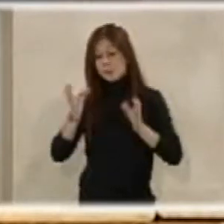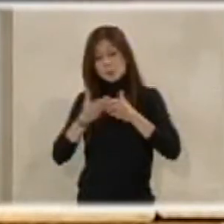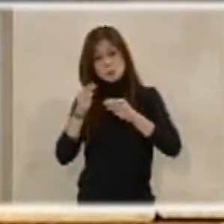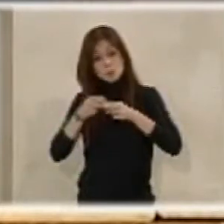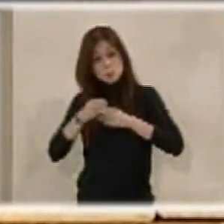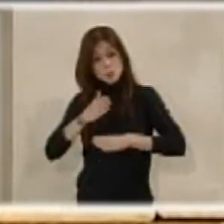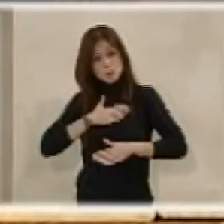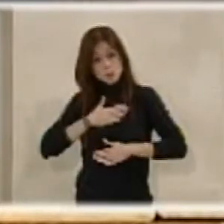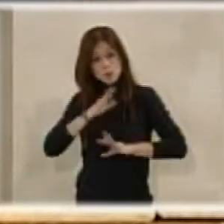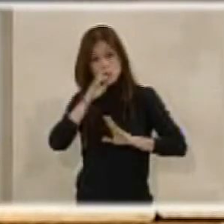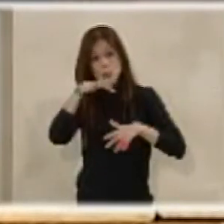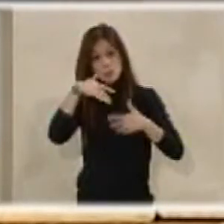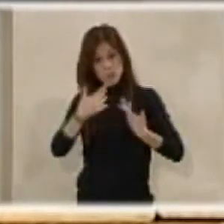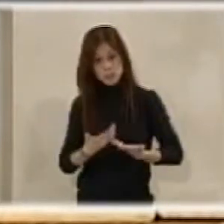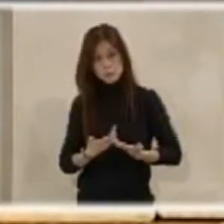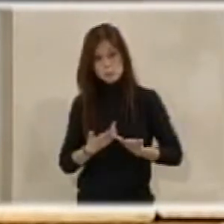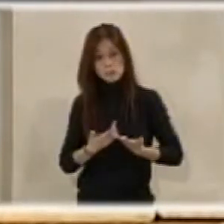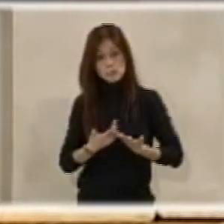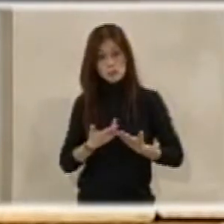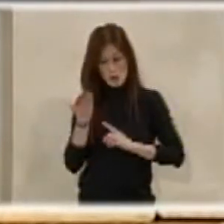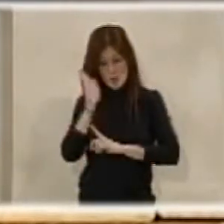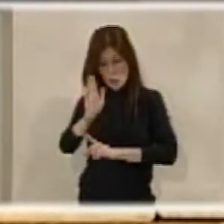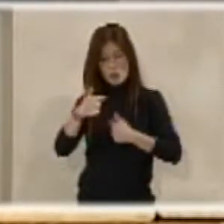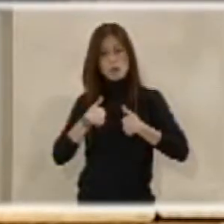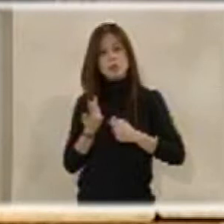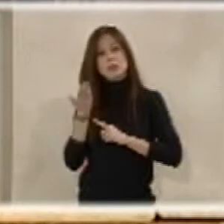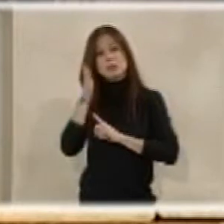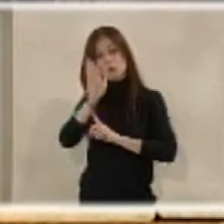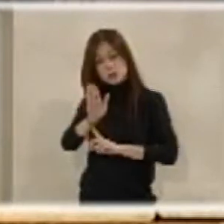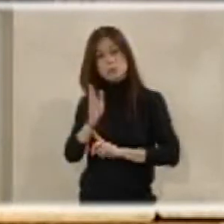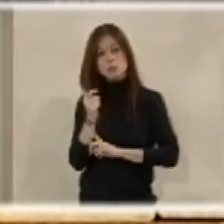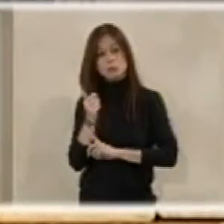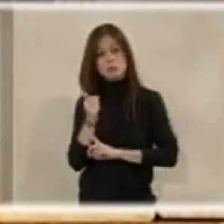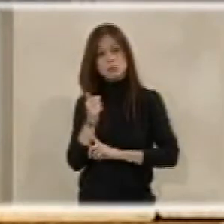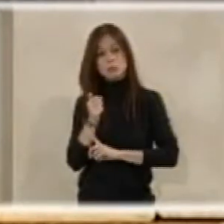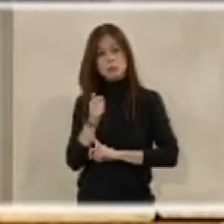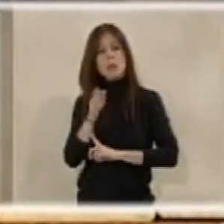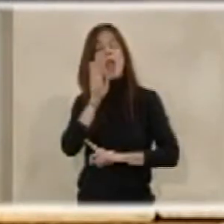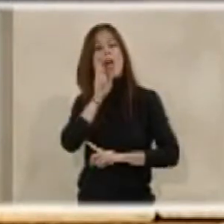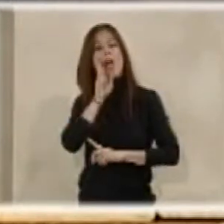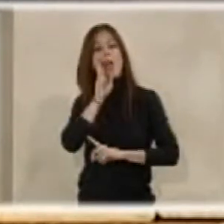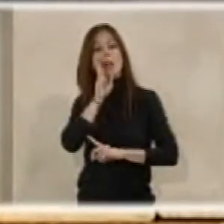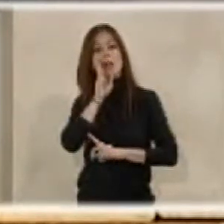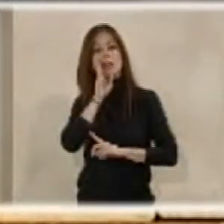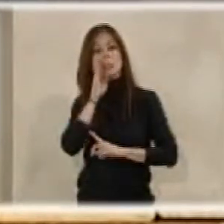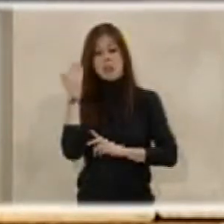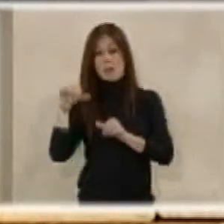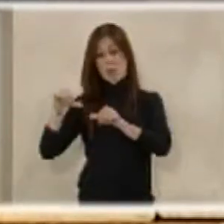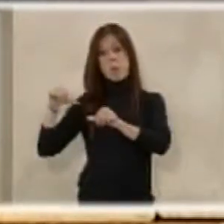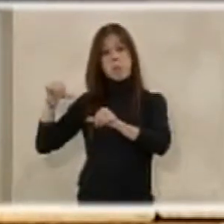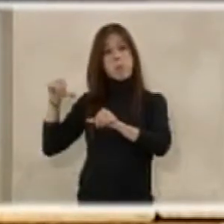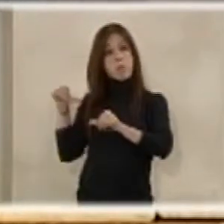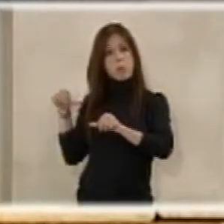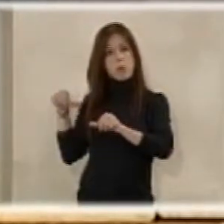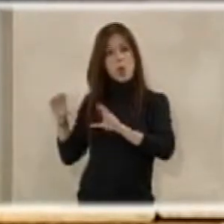político que ahora mismo estamos aquí, represento, y los que antes han estado aquí representando también